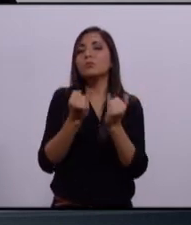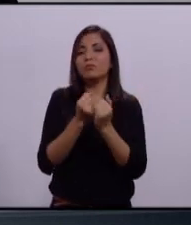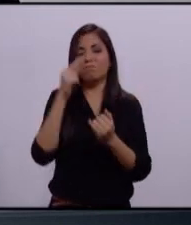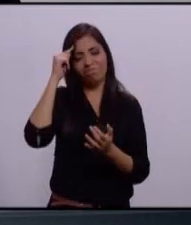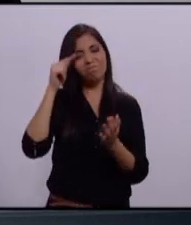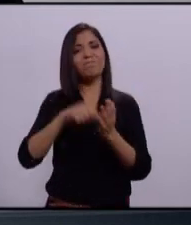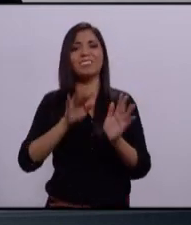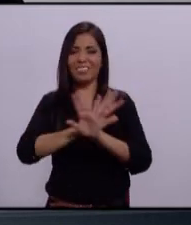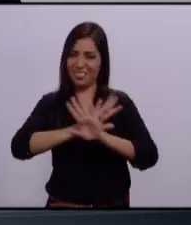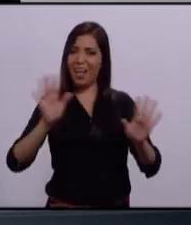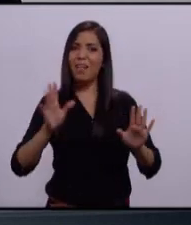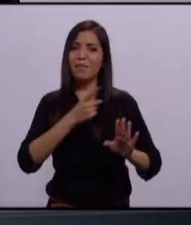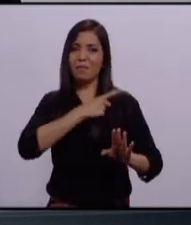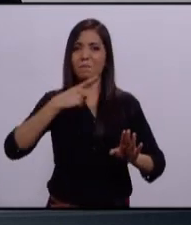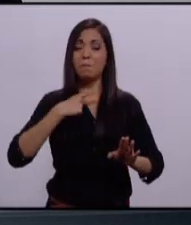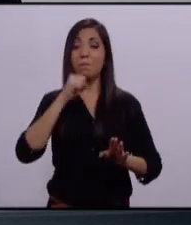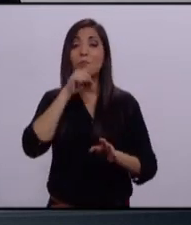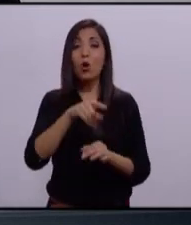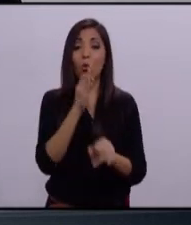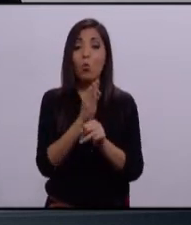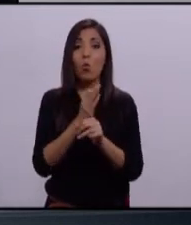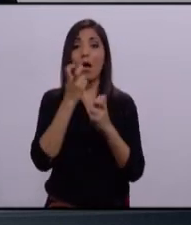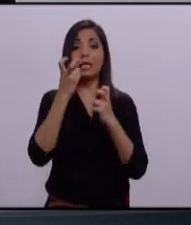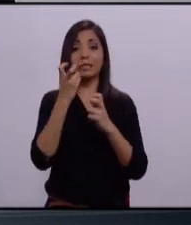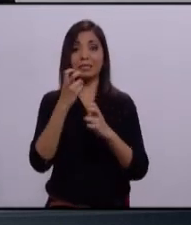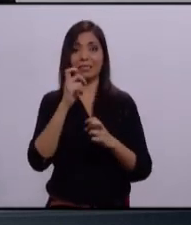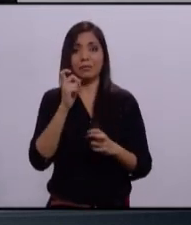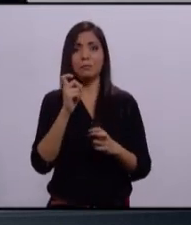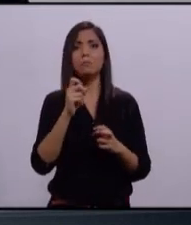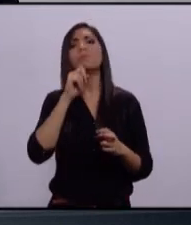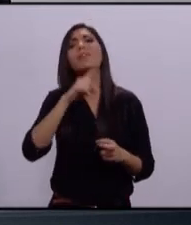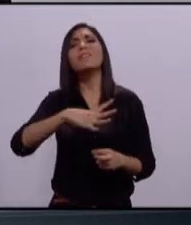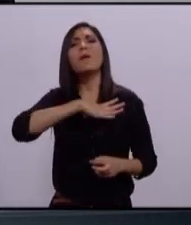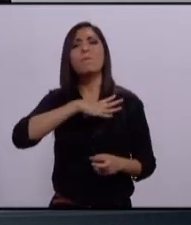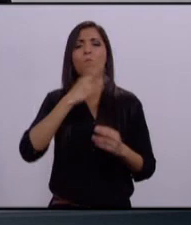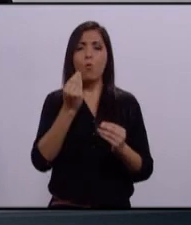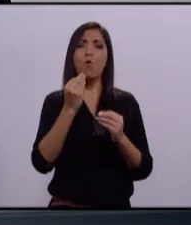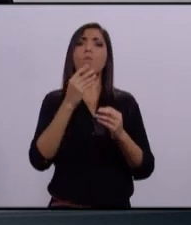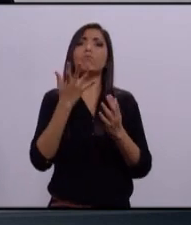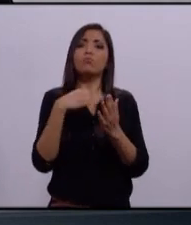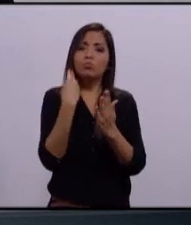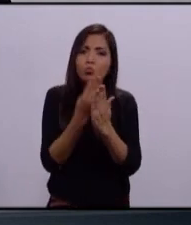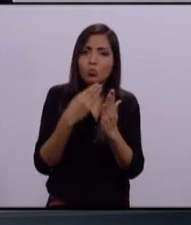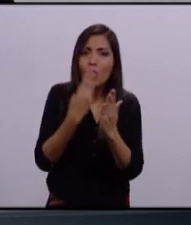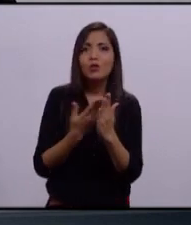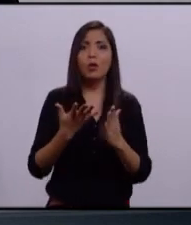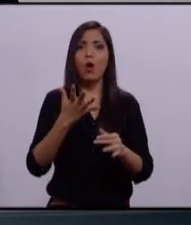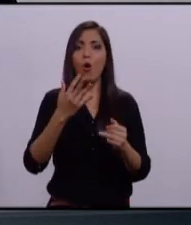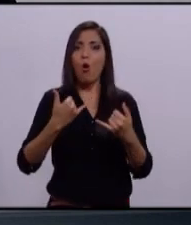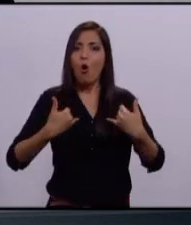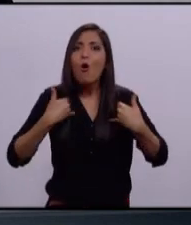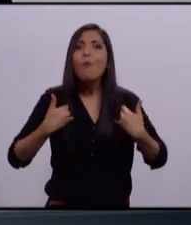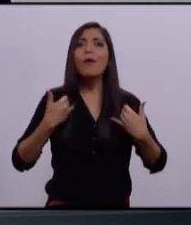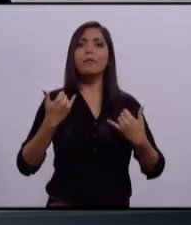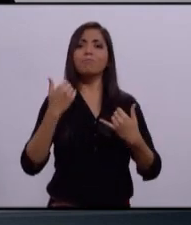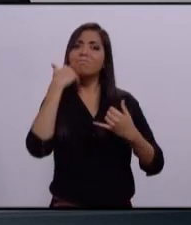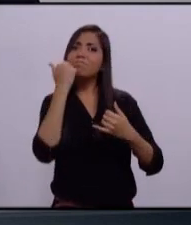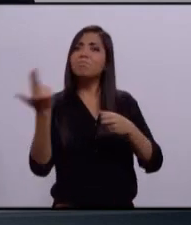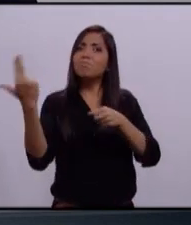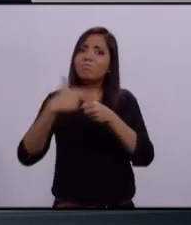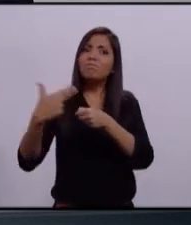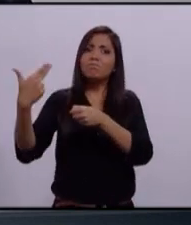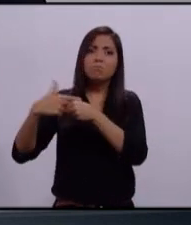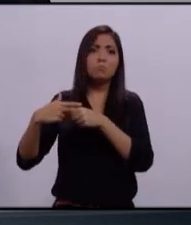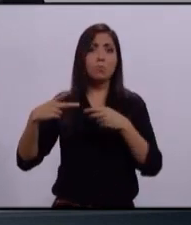Yo creo que, además, en este partido traemos propuestas muy positivas, traemos gente muy joven, gente que quiere participar,